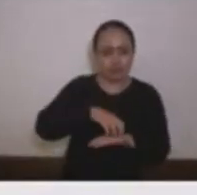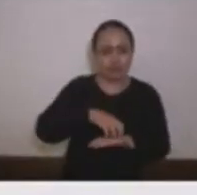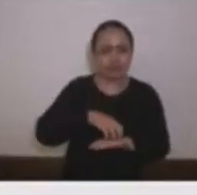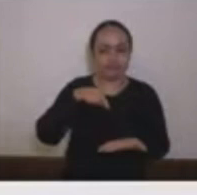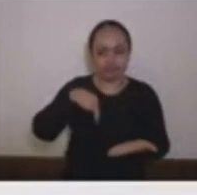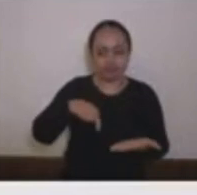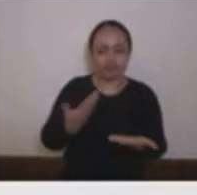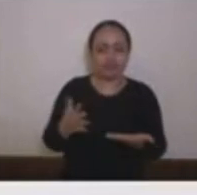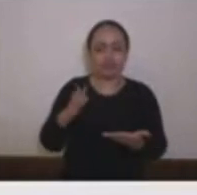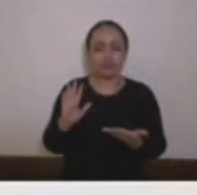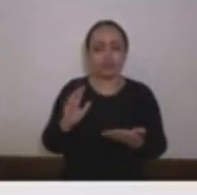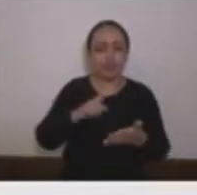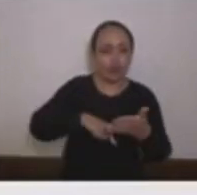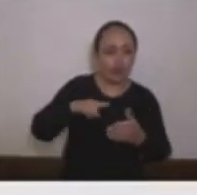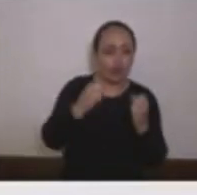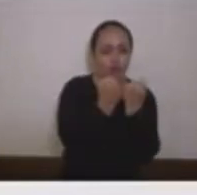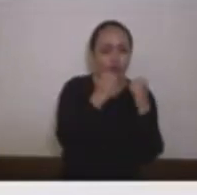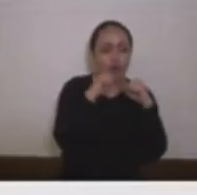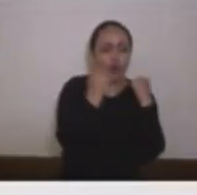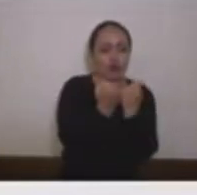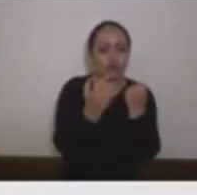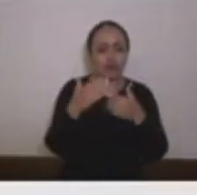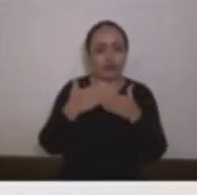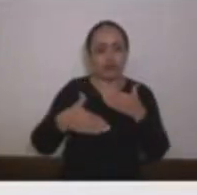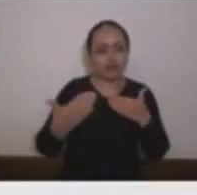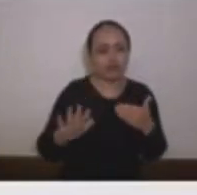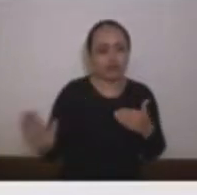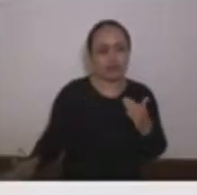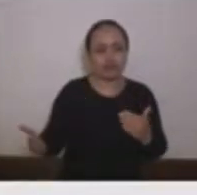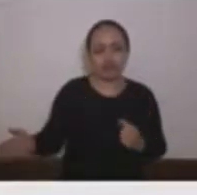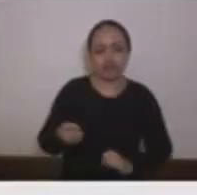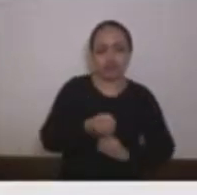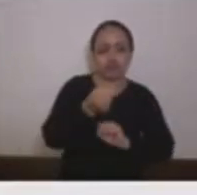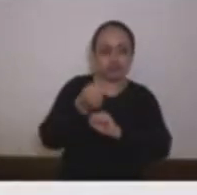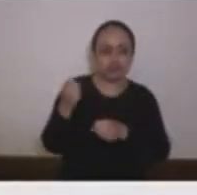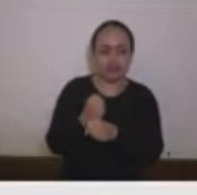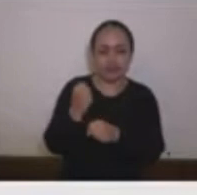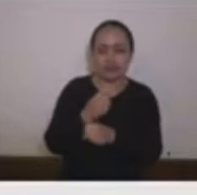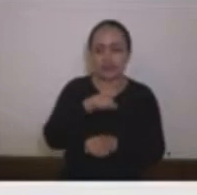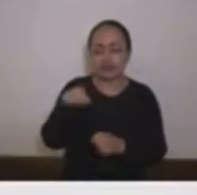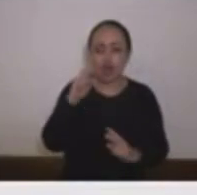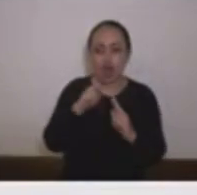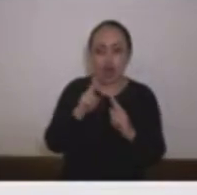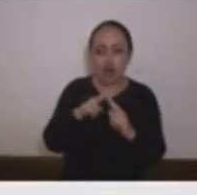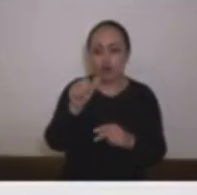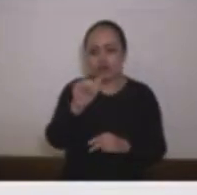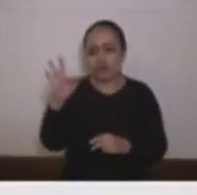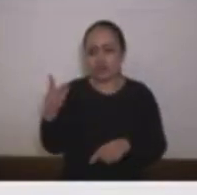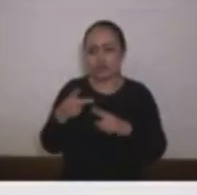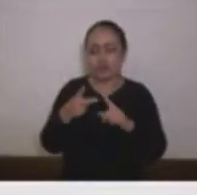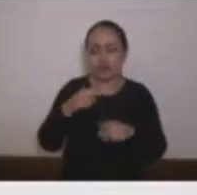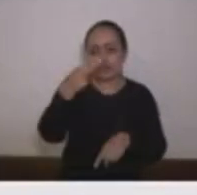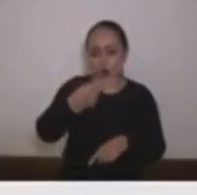elección tendrán cuotas en la Contraloría de Medellín si conoce usted a los señores Carlos Andrés Trujillo Héctor Londoño y qué clase de relación política